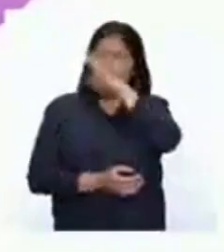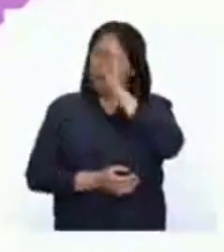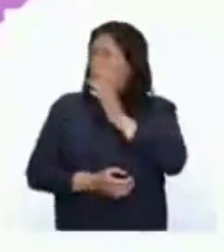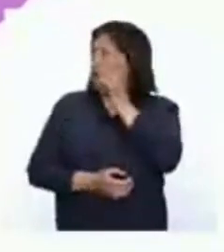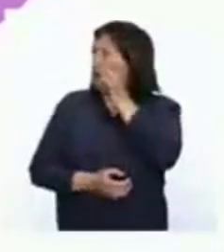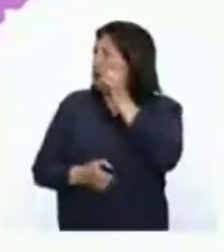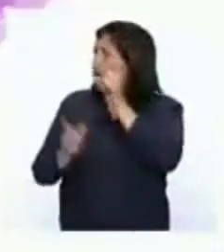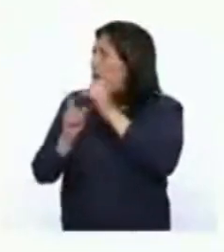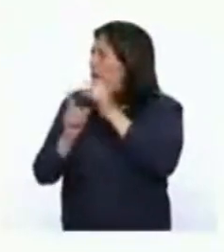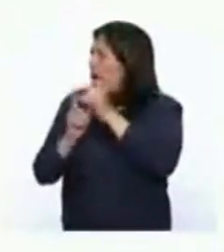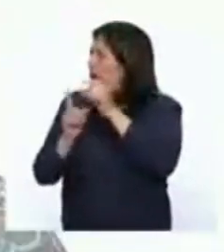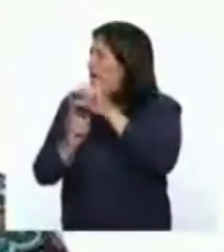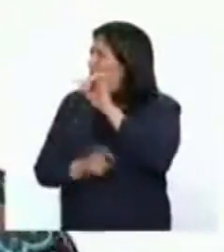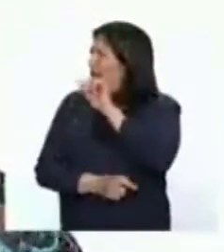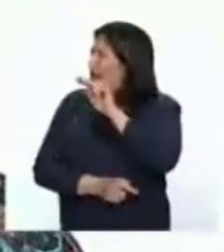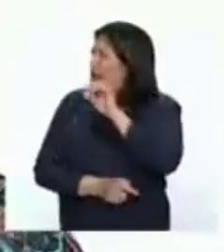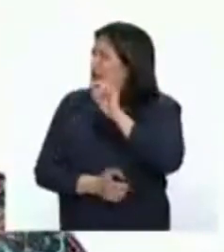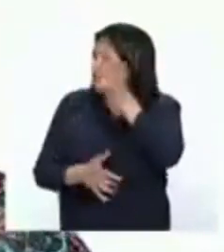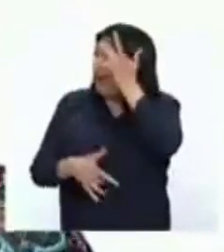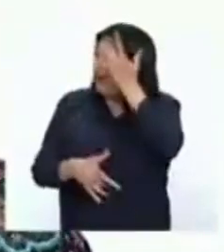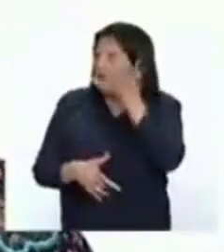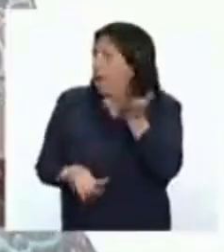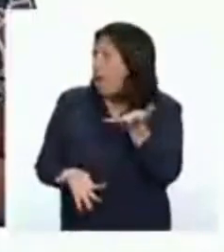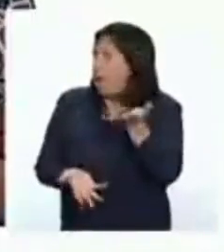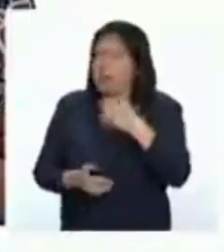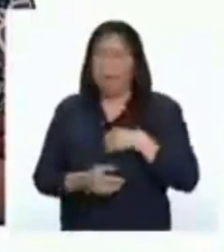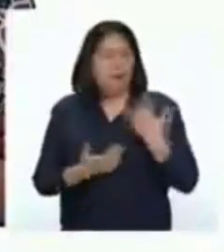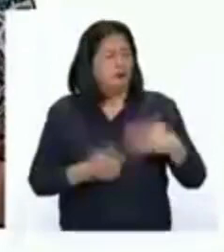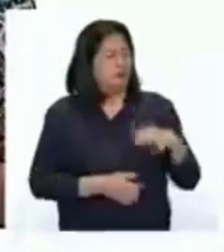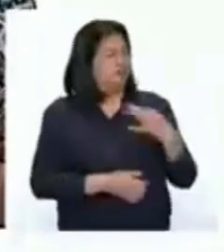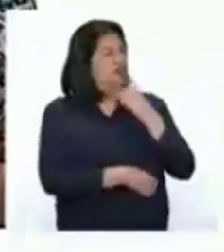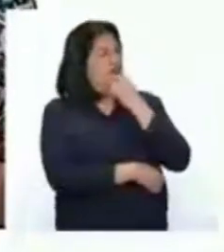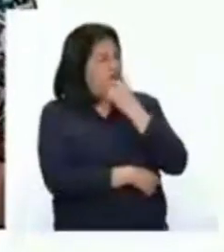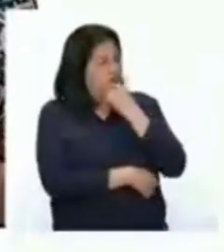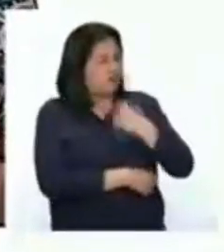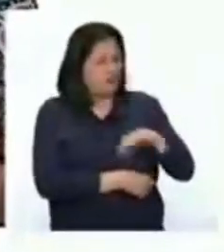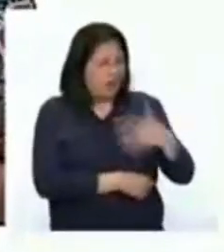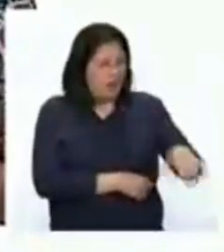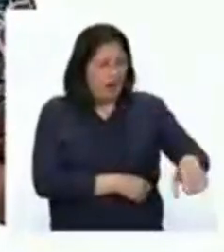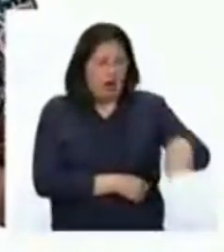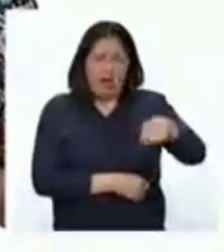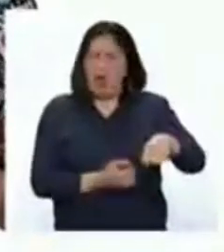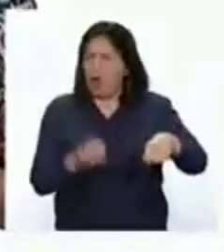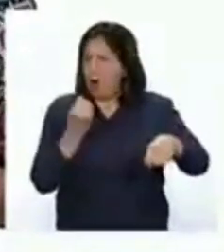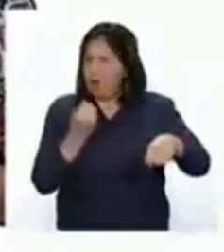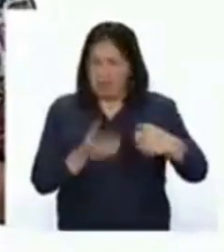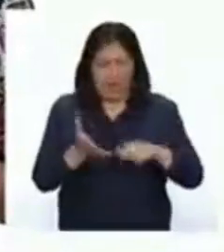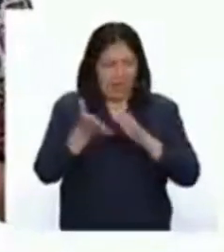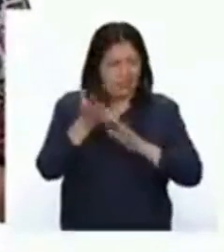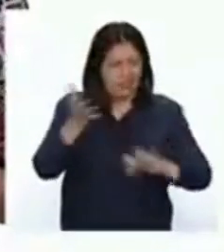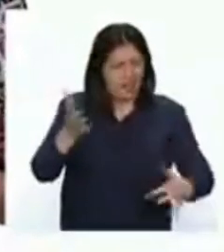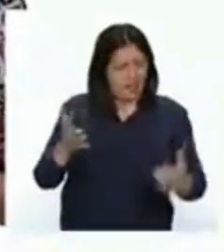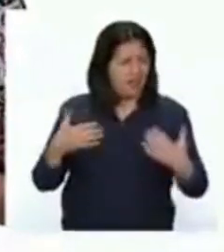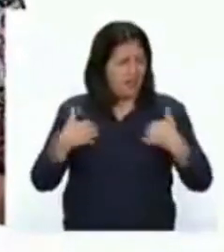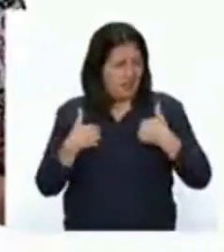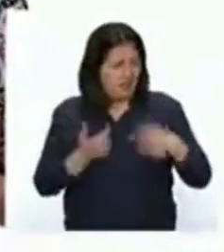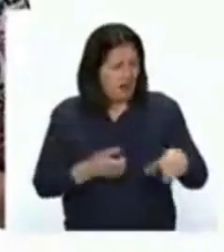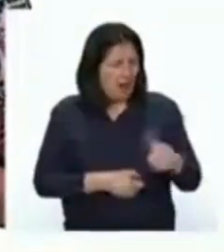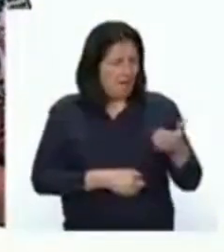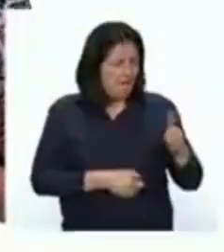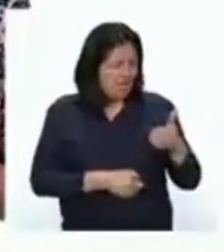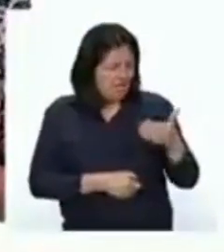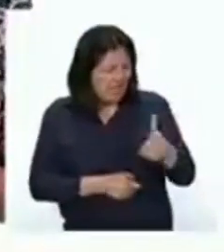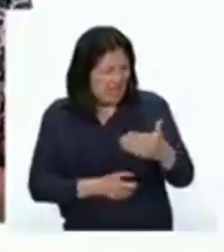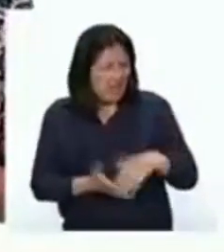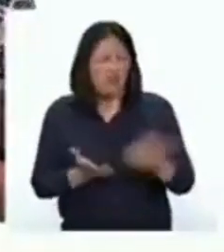escuchado sobre esta enfermedad. Desde entonces, siempre traía como lonchera, sangrecita, pescados de carne